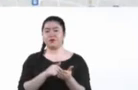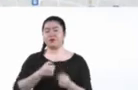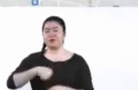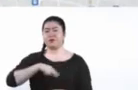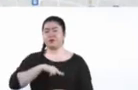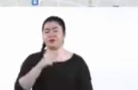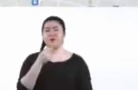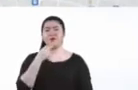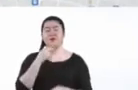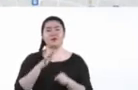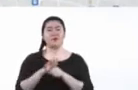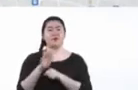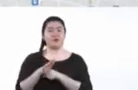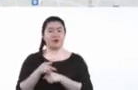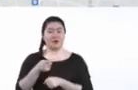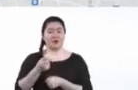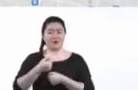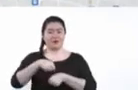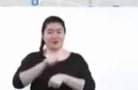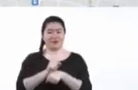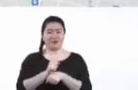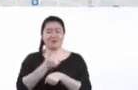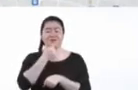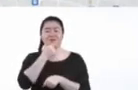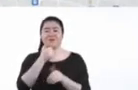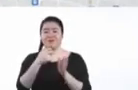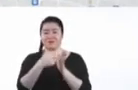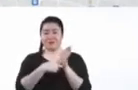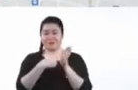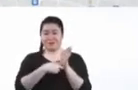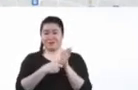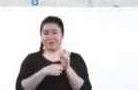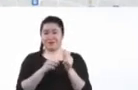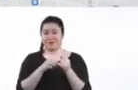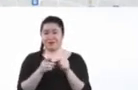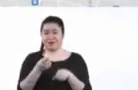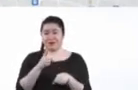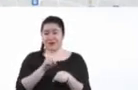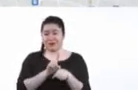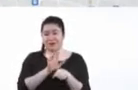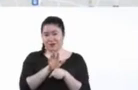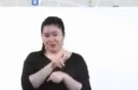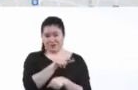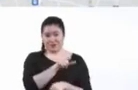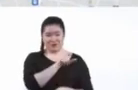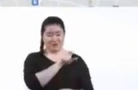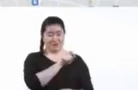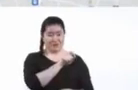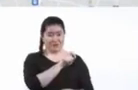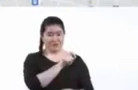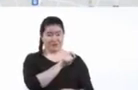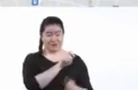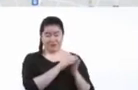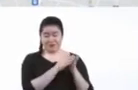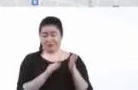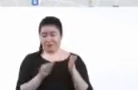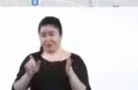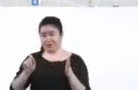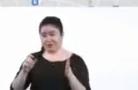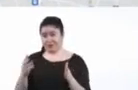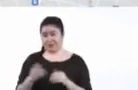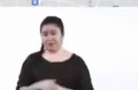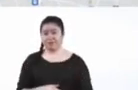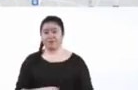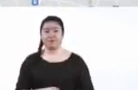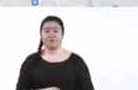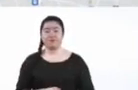estaremos utilizando durante esta semana, aquí, no sé de corregir, favor, ahorita al final, el día, en realidad es del veinte, del veinte al veintitrés de